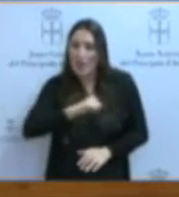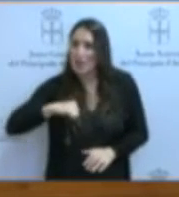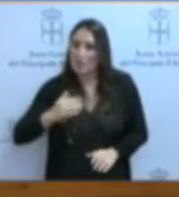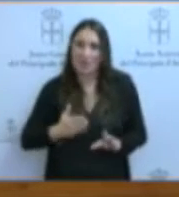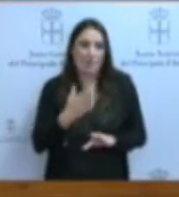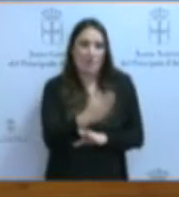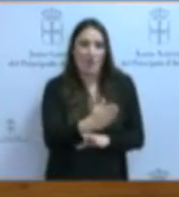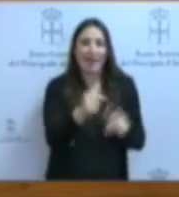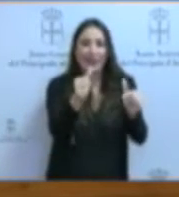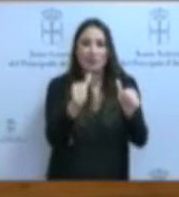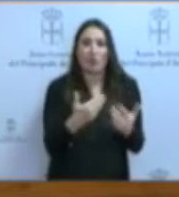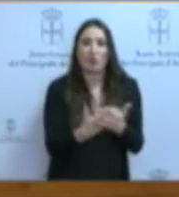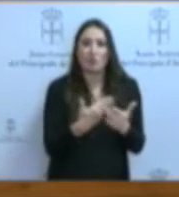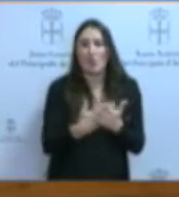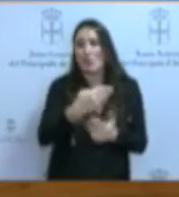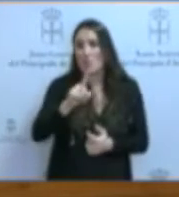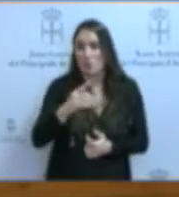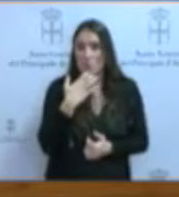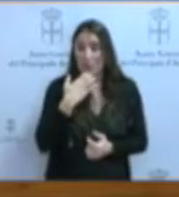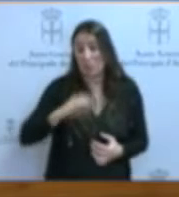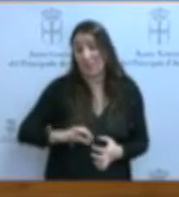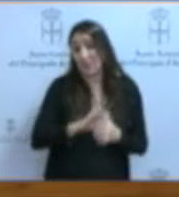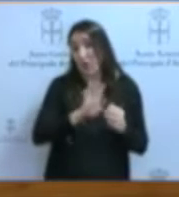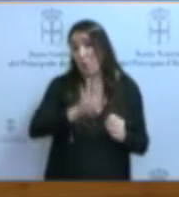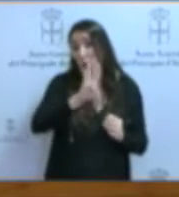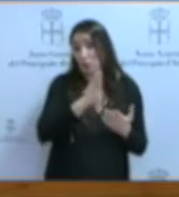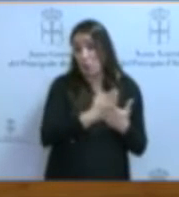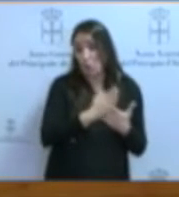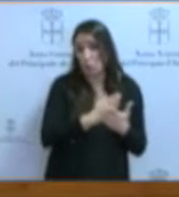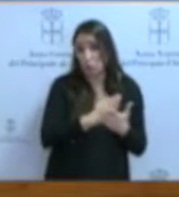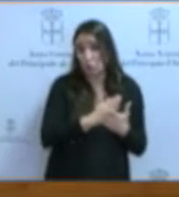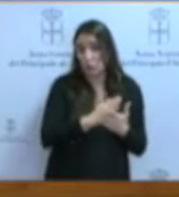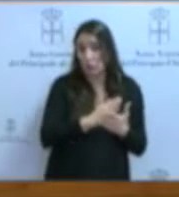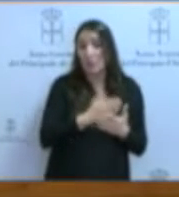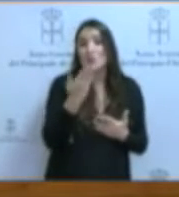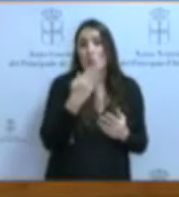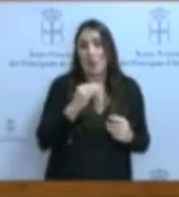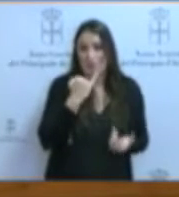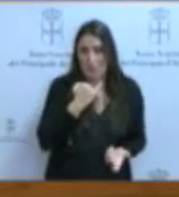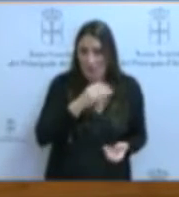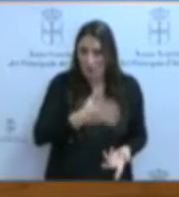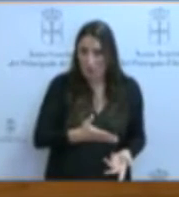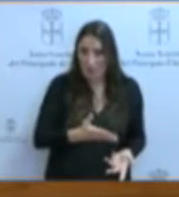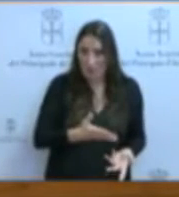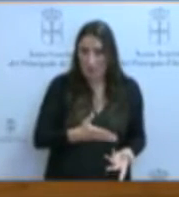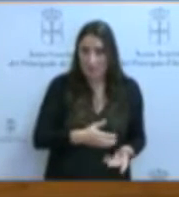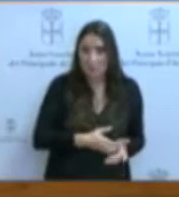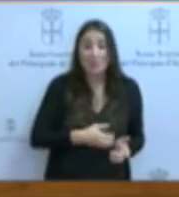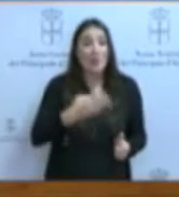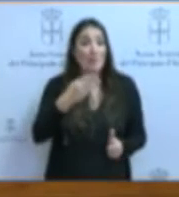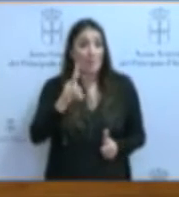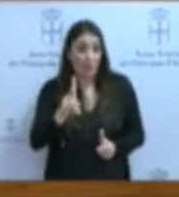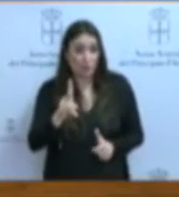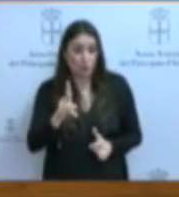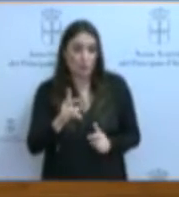libre a la acreditación de B1, que correspondería con el cuarto curso actual de las escuelas de idiomas. Y, aunque el B2 es el